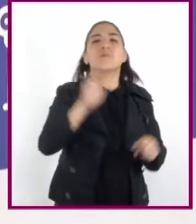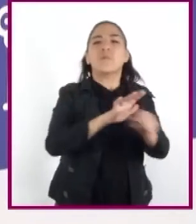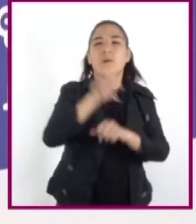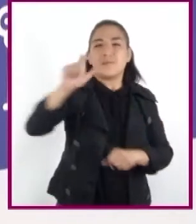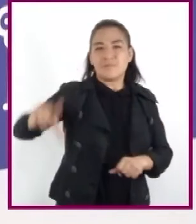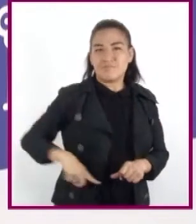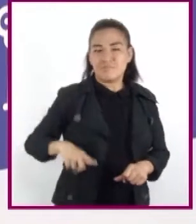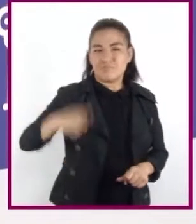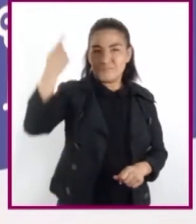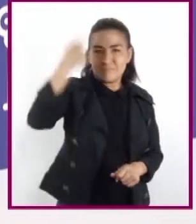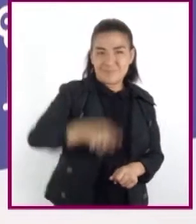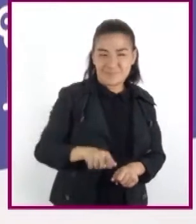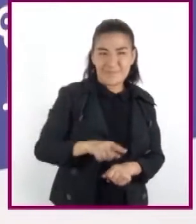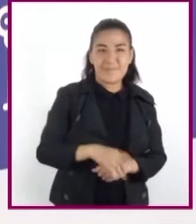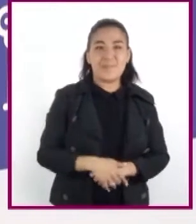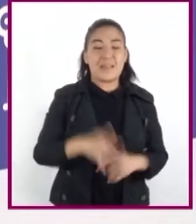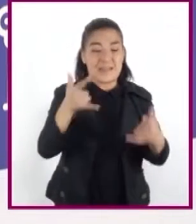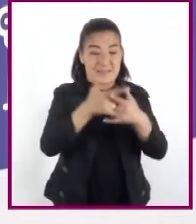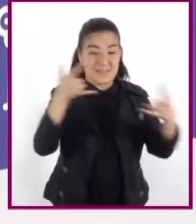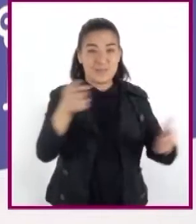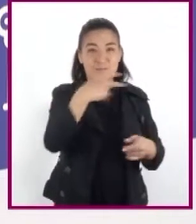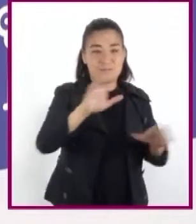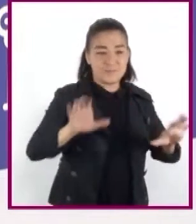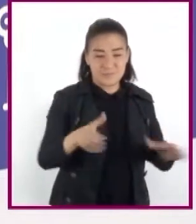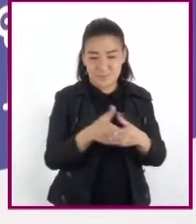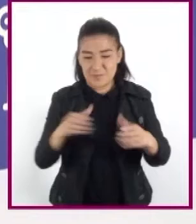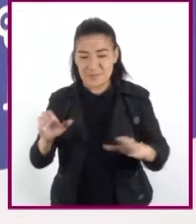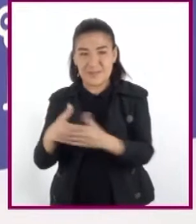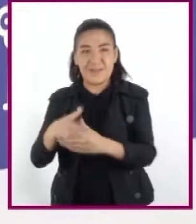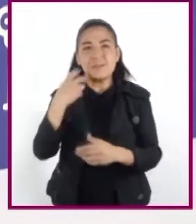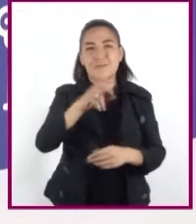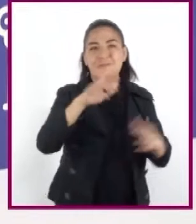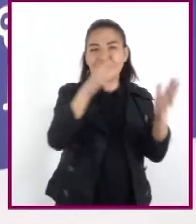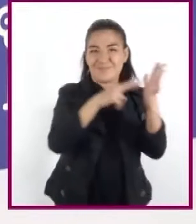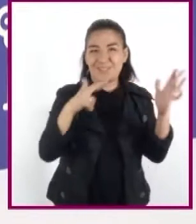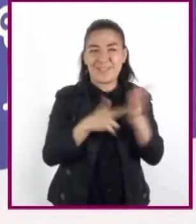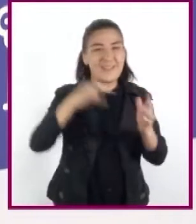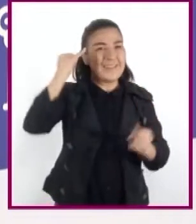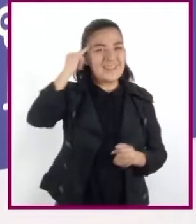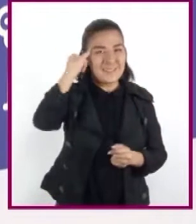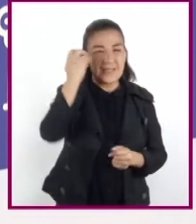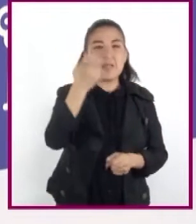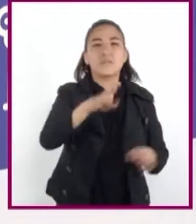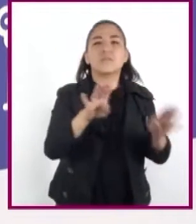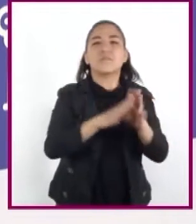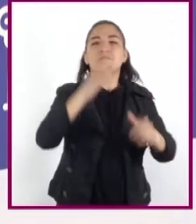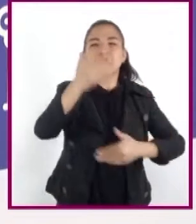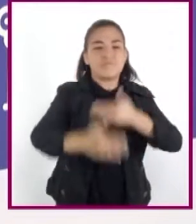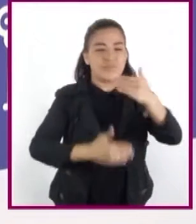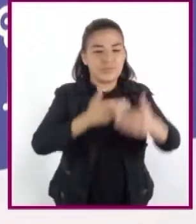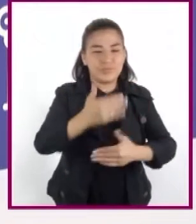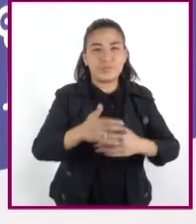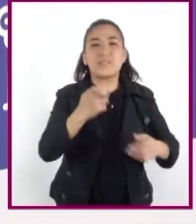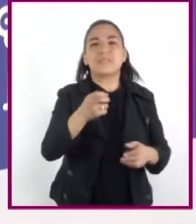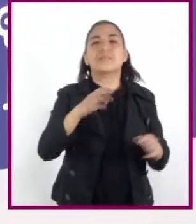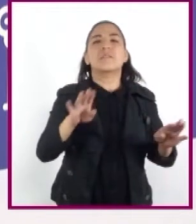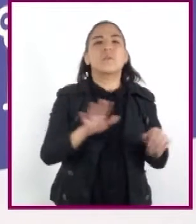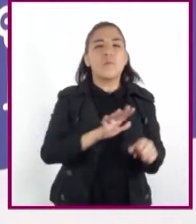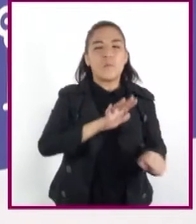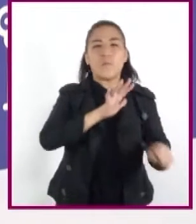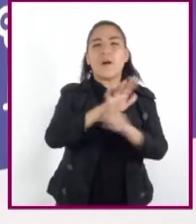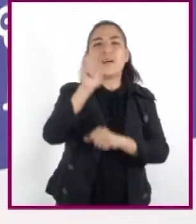La historiografía colonial, basada en los registros indígenas, mantuvo estas pautas independientemente de la